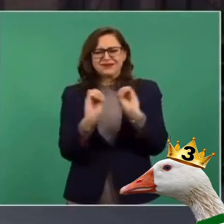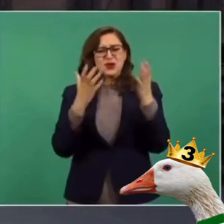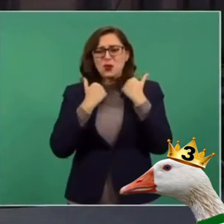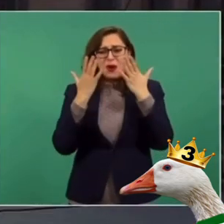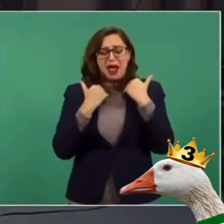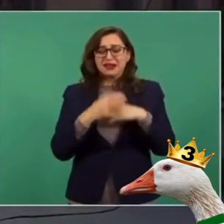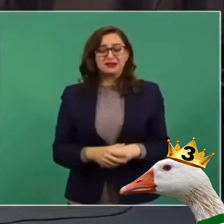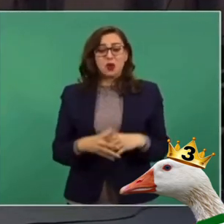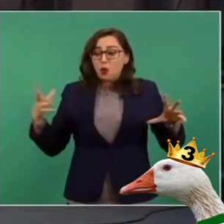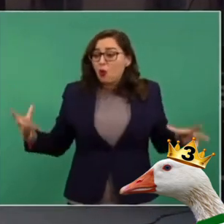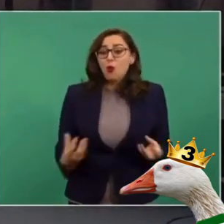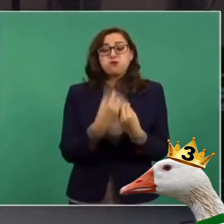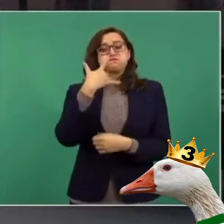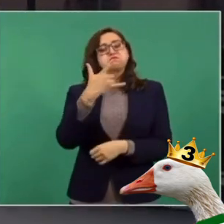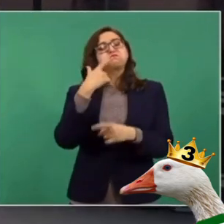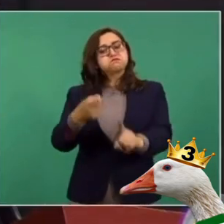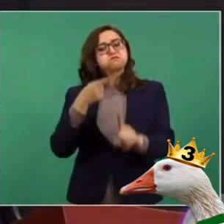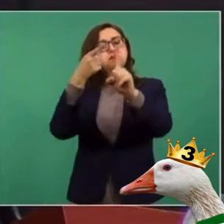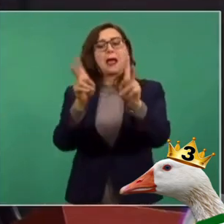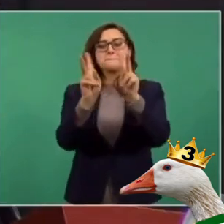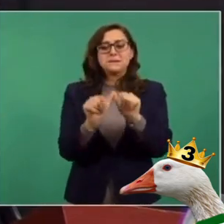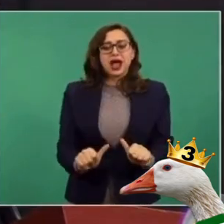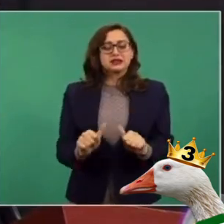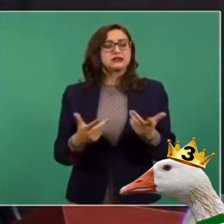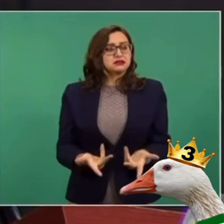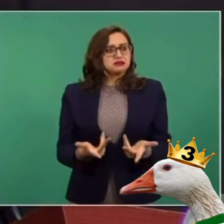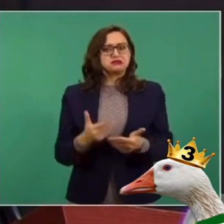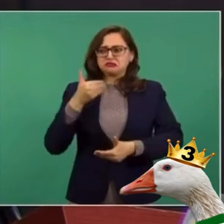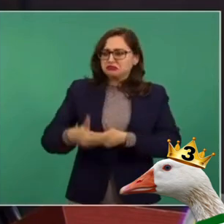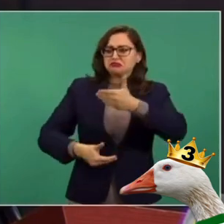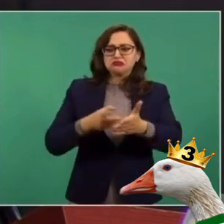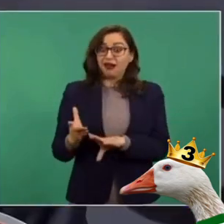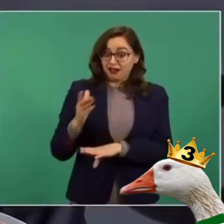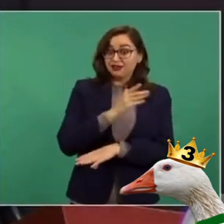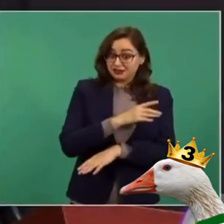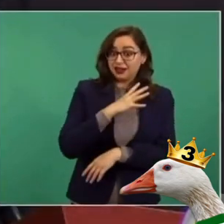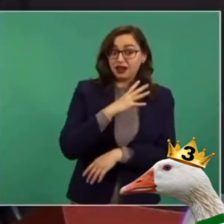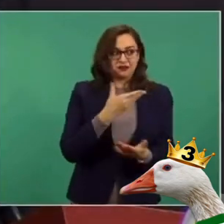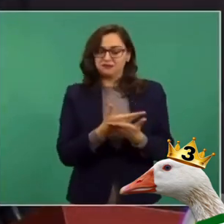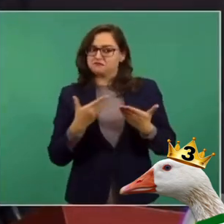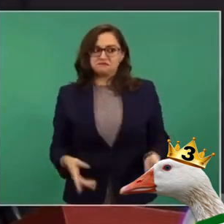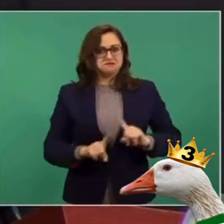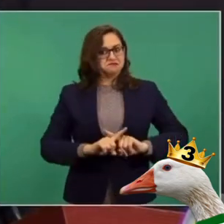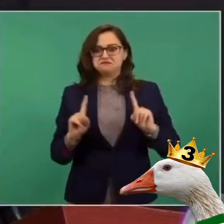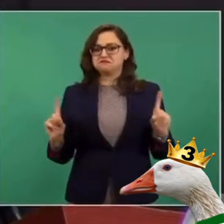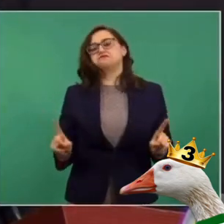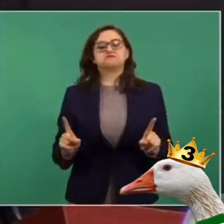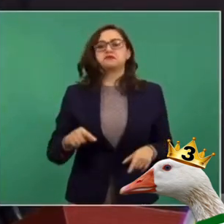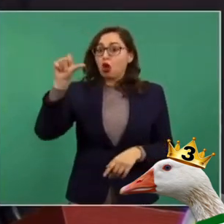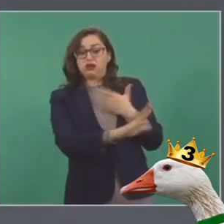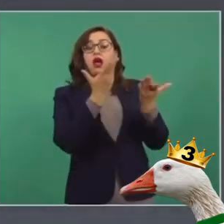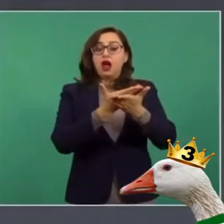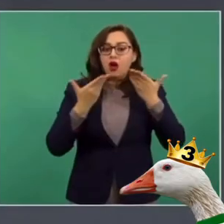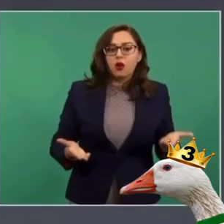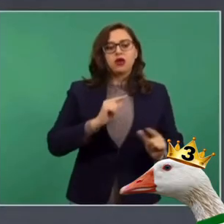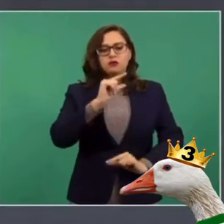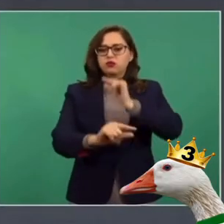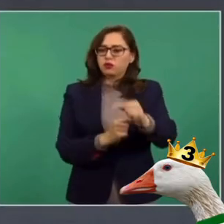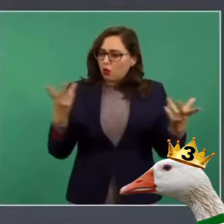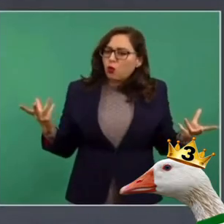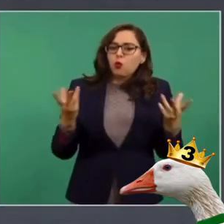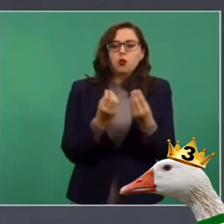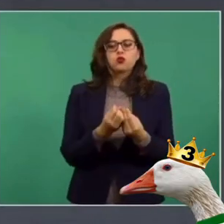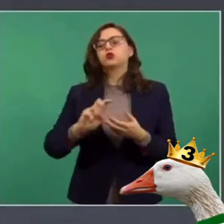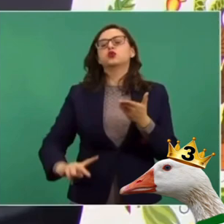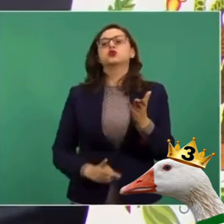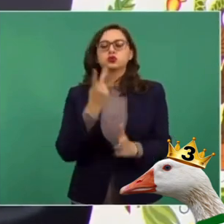esfuerzo para construir la paz se ha llevado a cabo sin violaciones a los derechos humanos. Ya no aplica el Mátalos en Caliente. Por eso reitero,